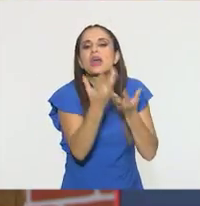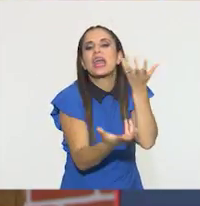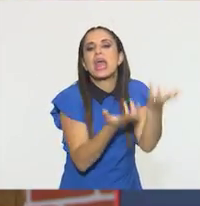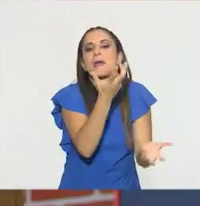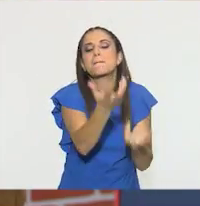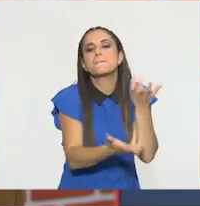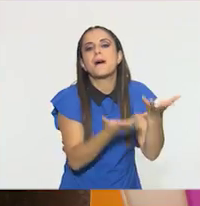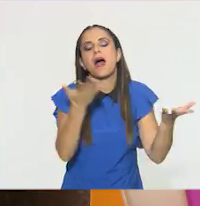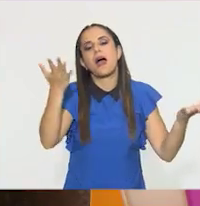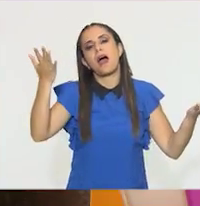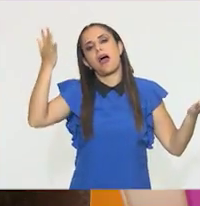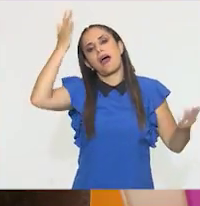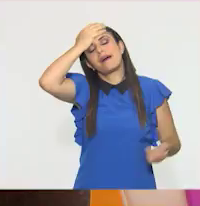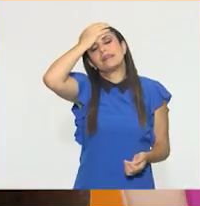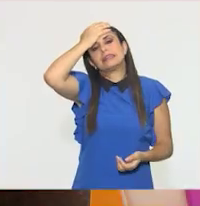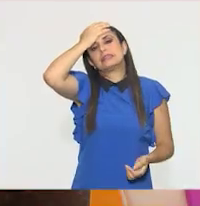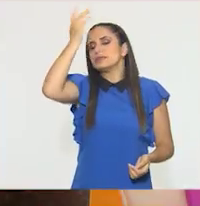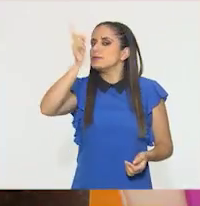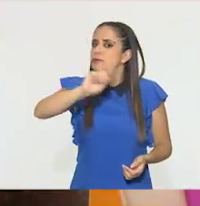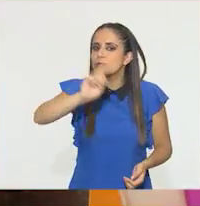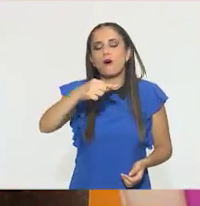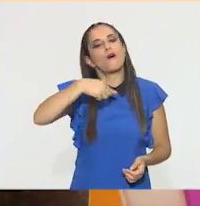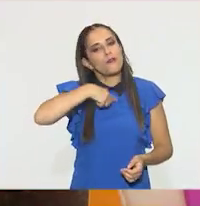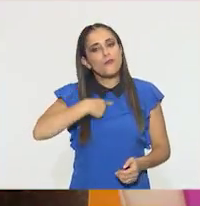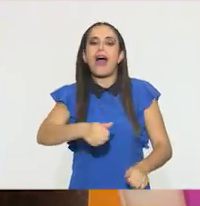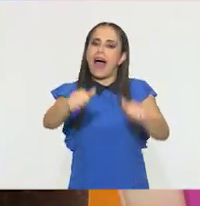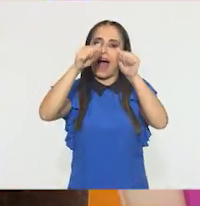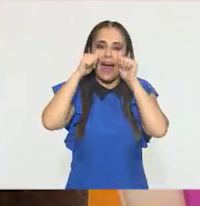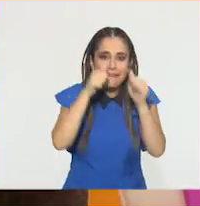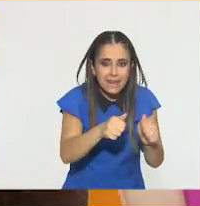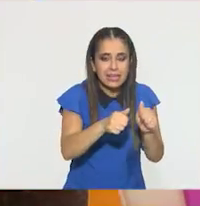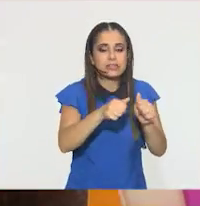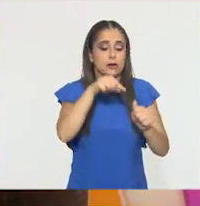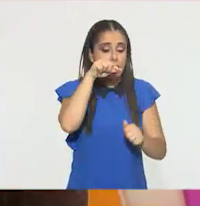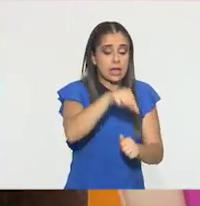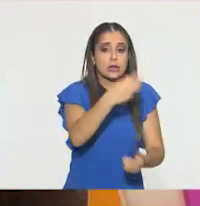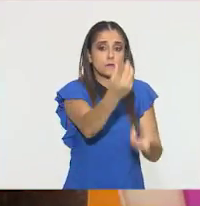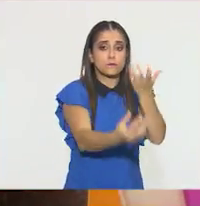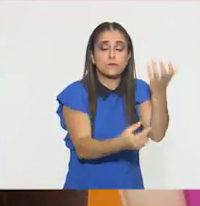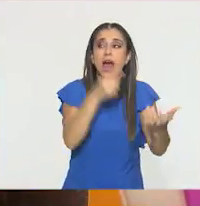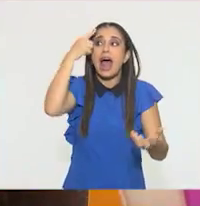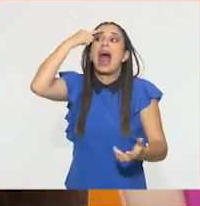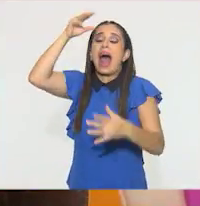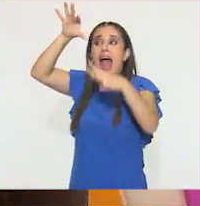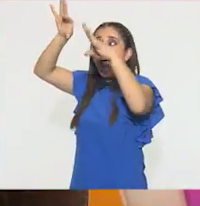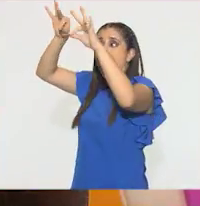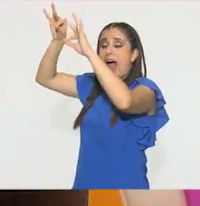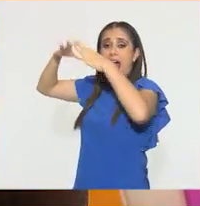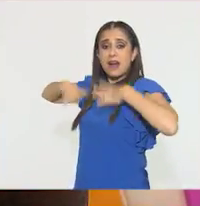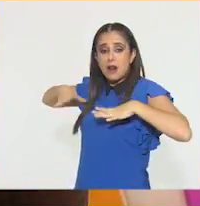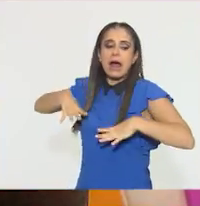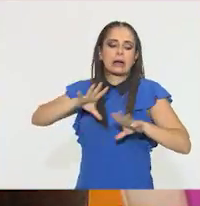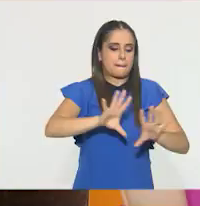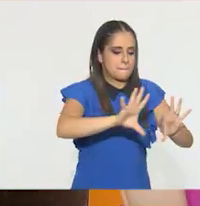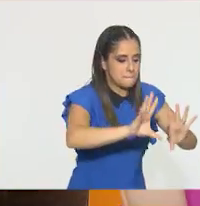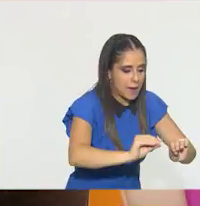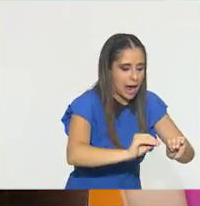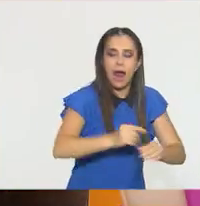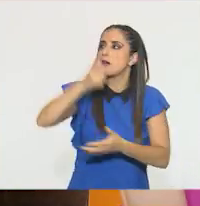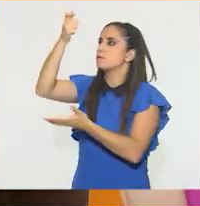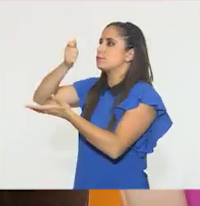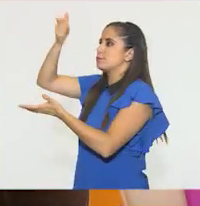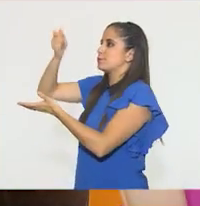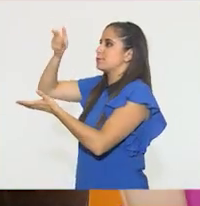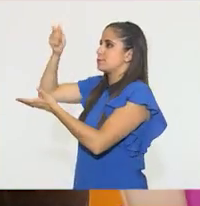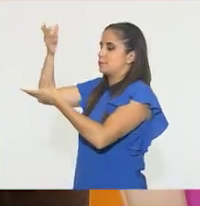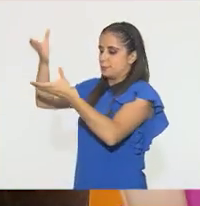atención, hubiera tomado mis precauciones, apagar eso, ir paso a paso sin ponerme en peligro y sin dejar a